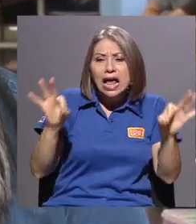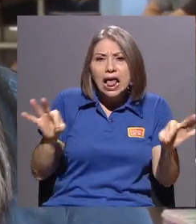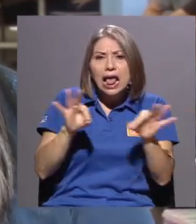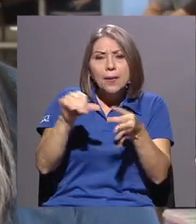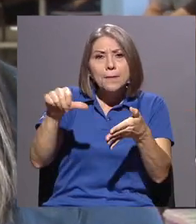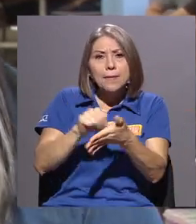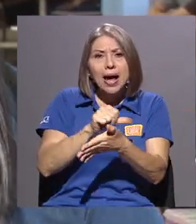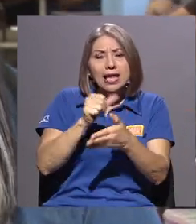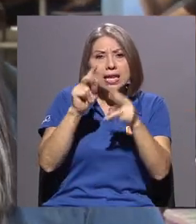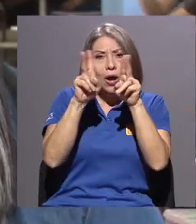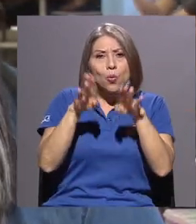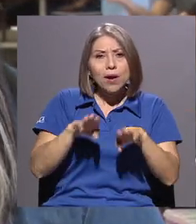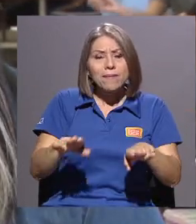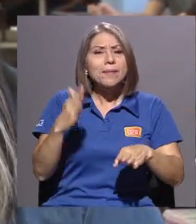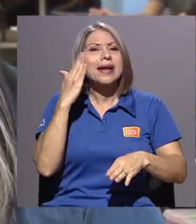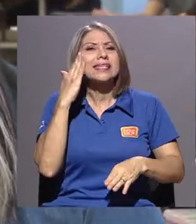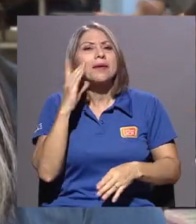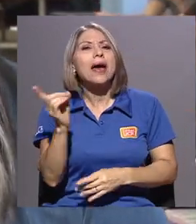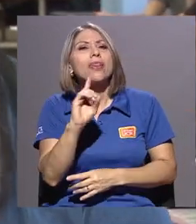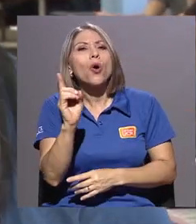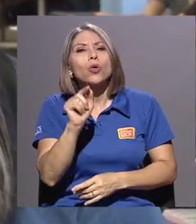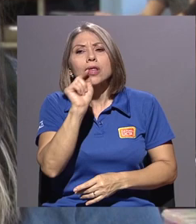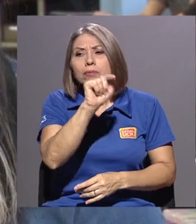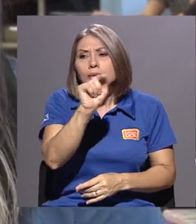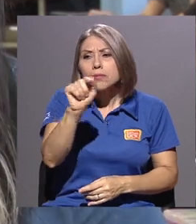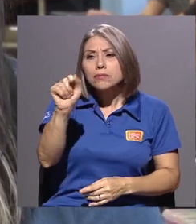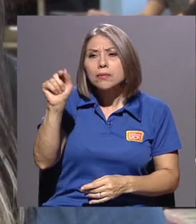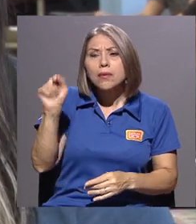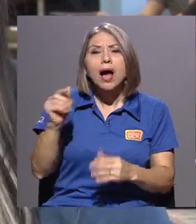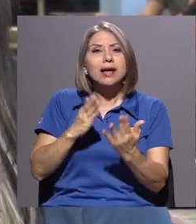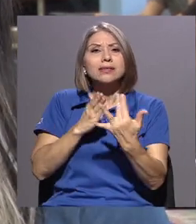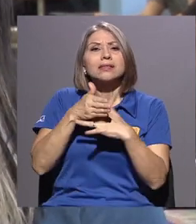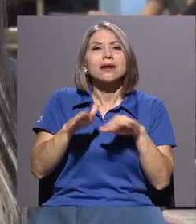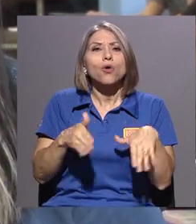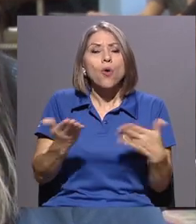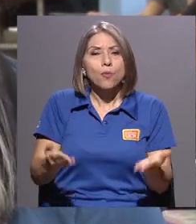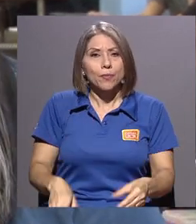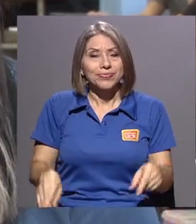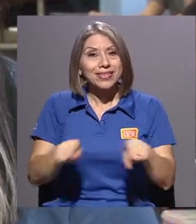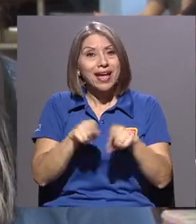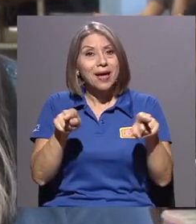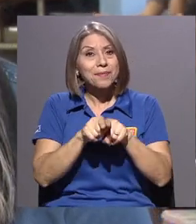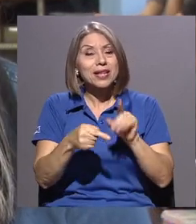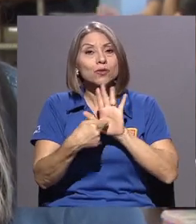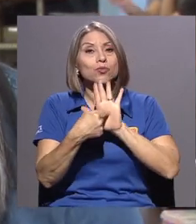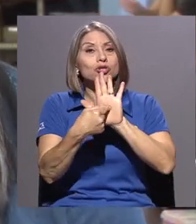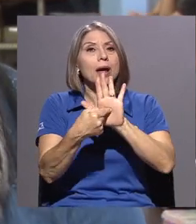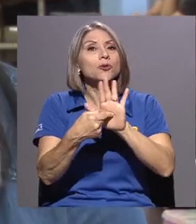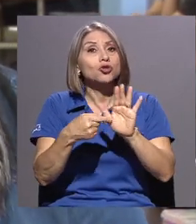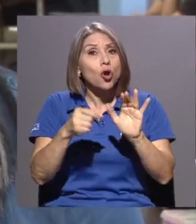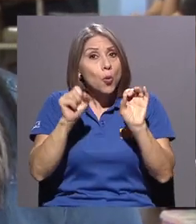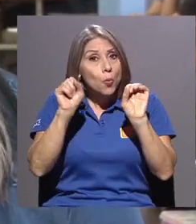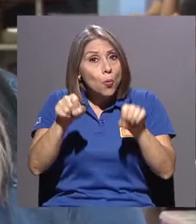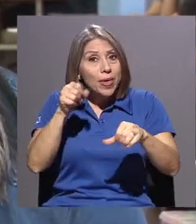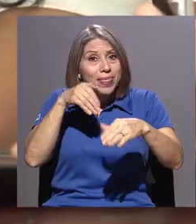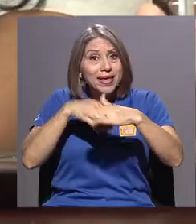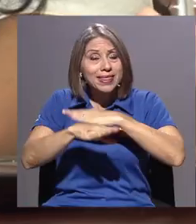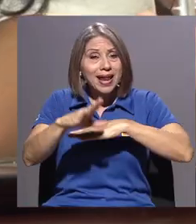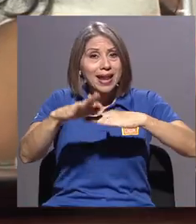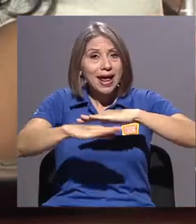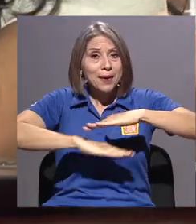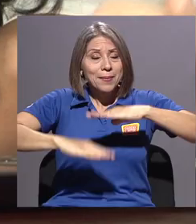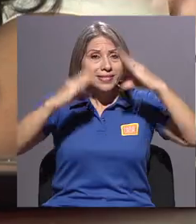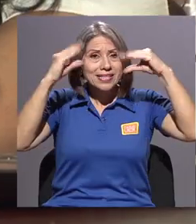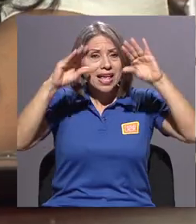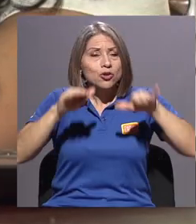dónde están las herramientas y cómo pueden accesar a ellas. También les mostramos cómo pueden ingresar a bases de datos y qué es lo que las bases de datos